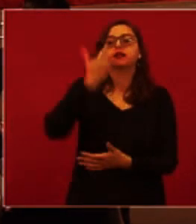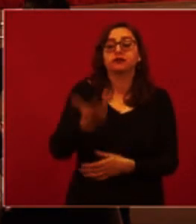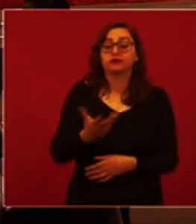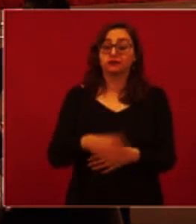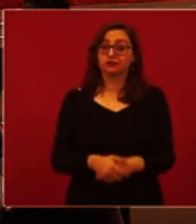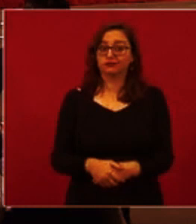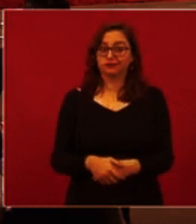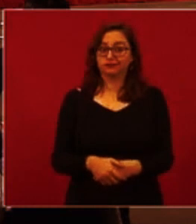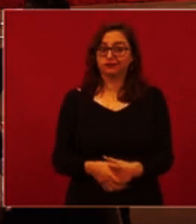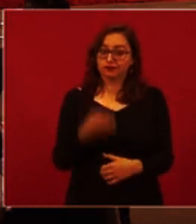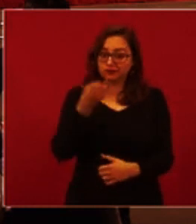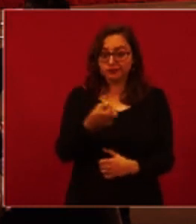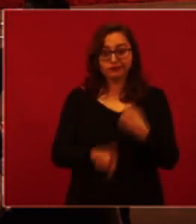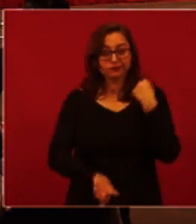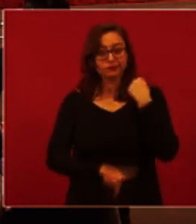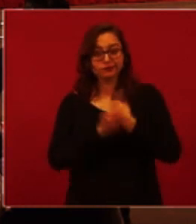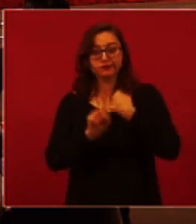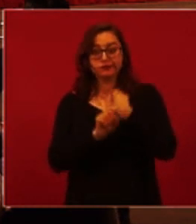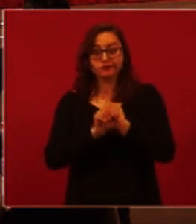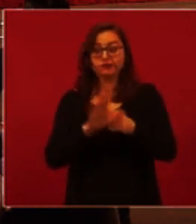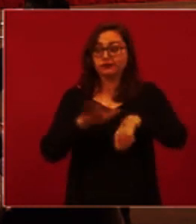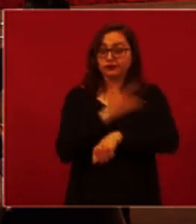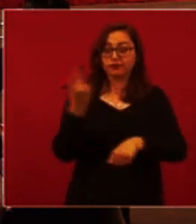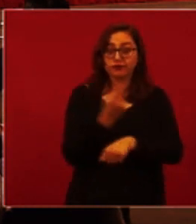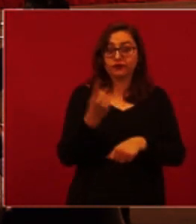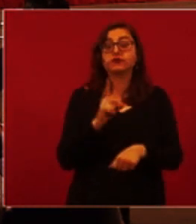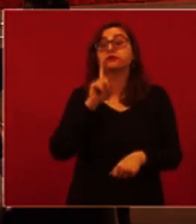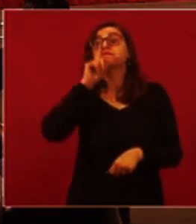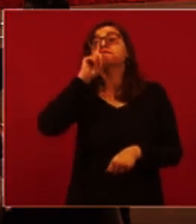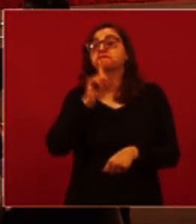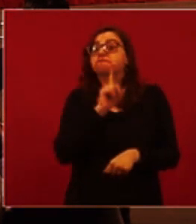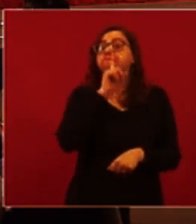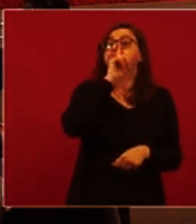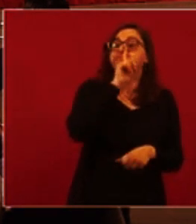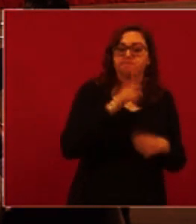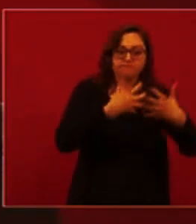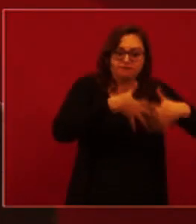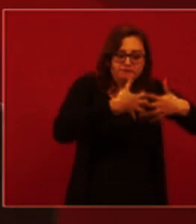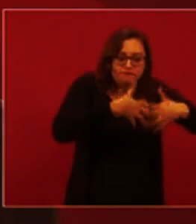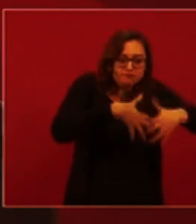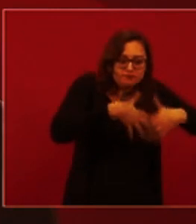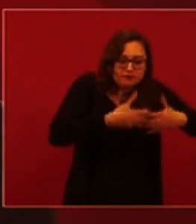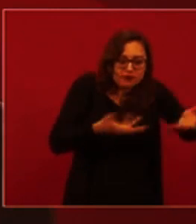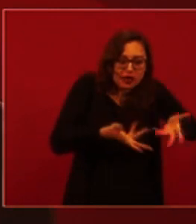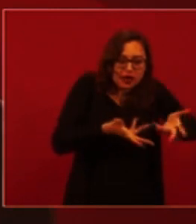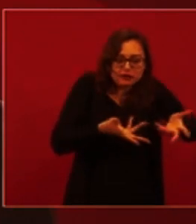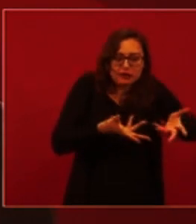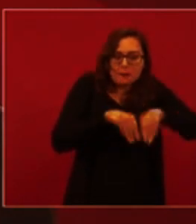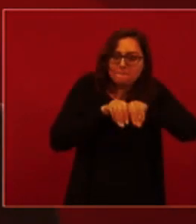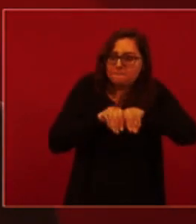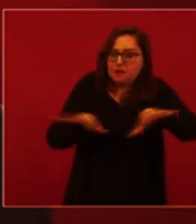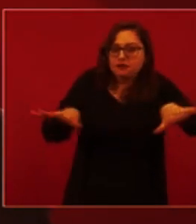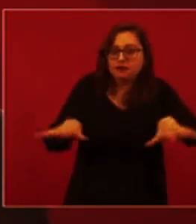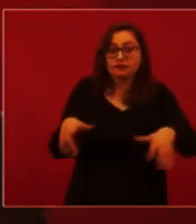mundo entero, porque la capacidad de fabricar pruebas COVID es limitada. Insisto, no en México, en el mundo entero.